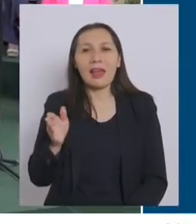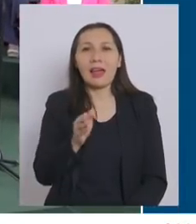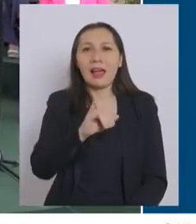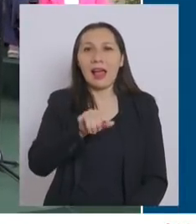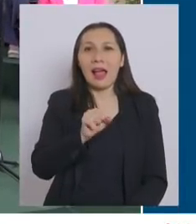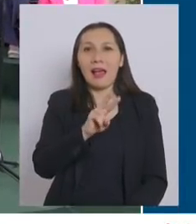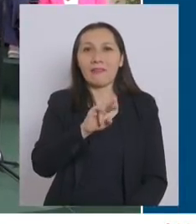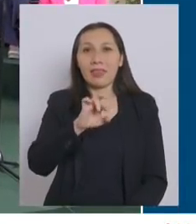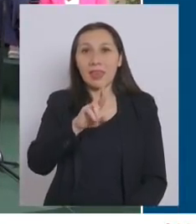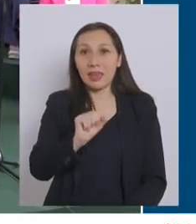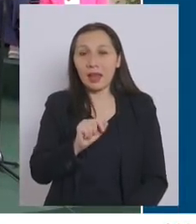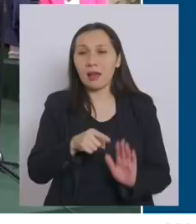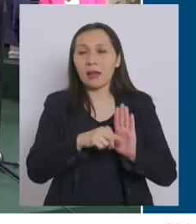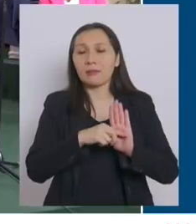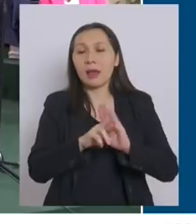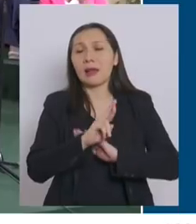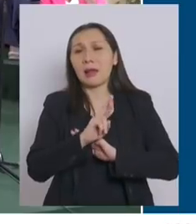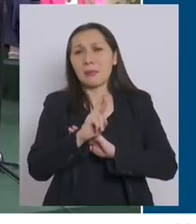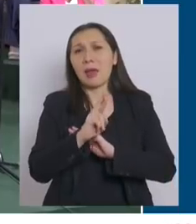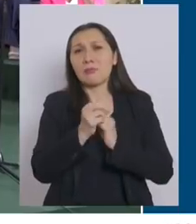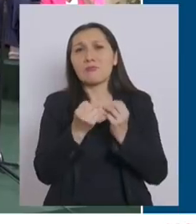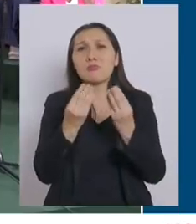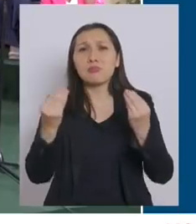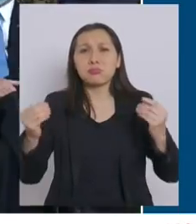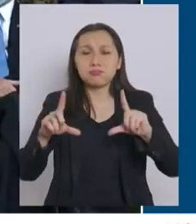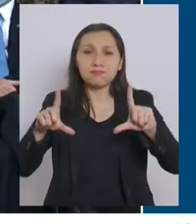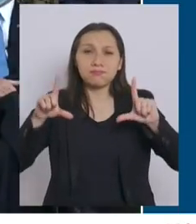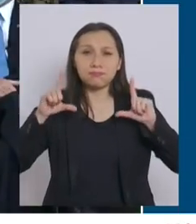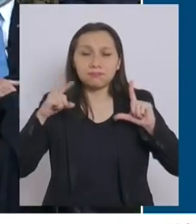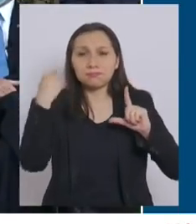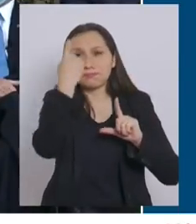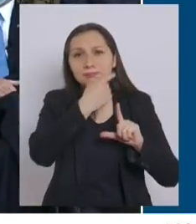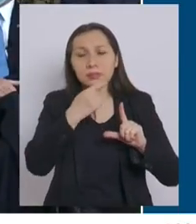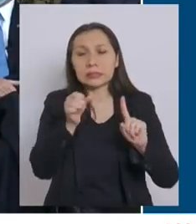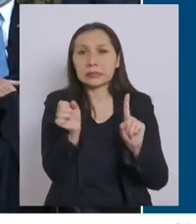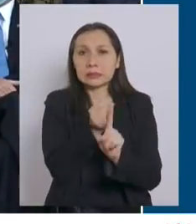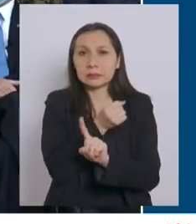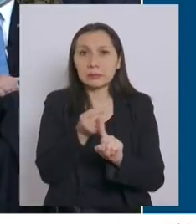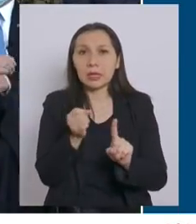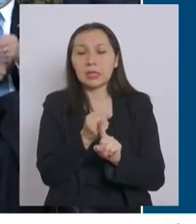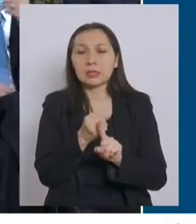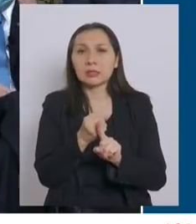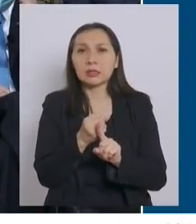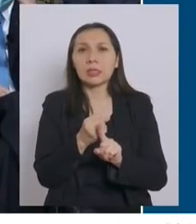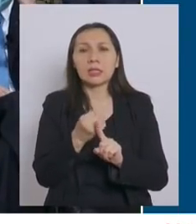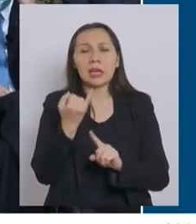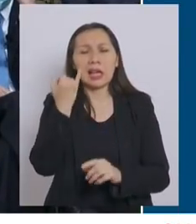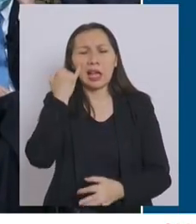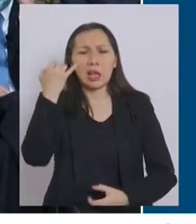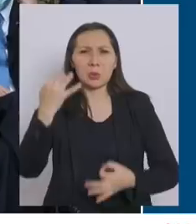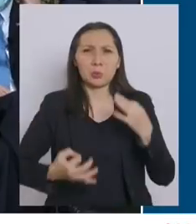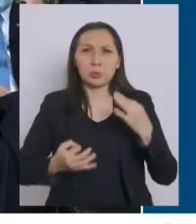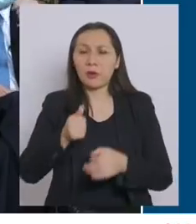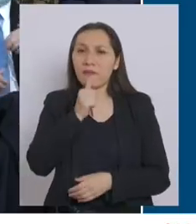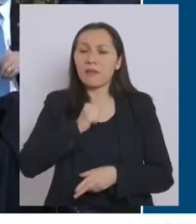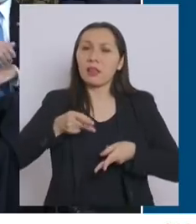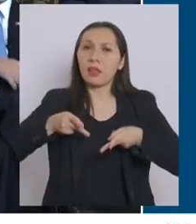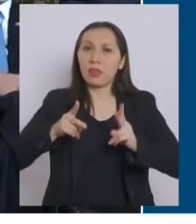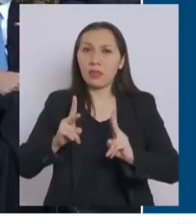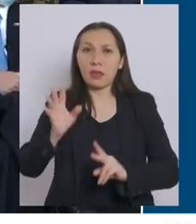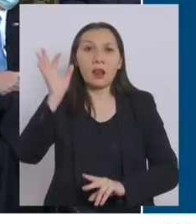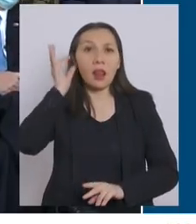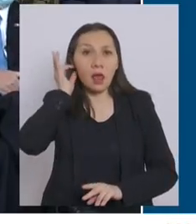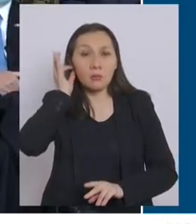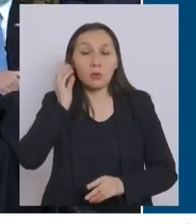representan una de las tantas caras de maltrato, injusticia y falta de derecho a las